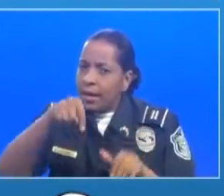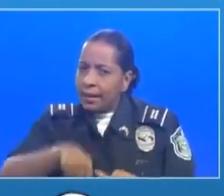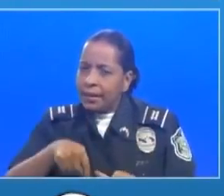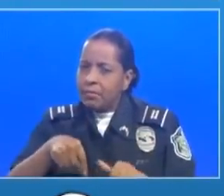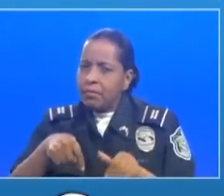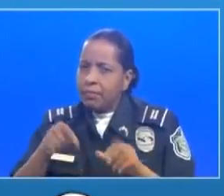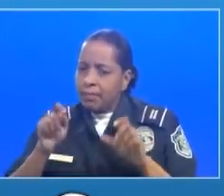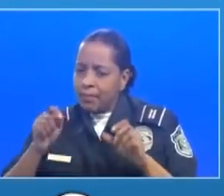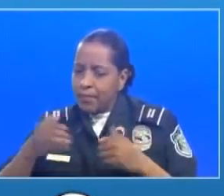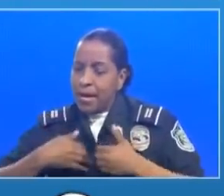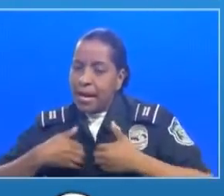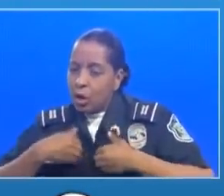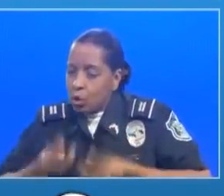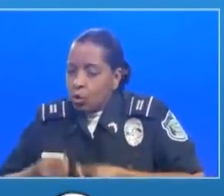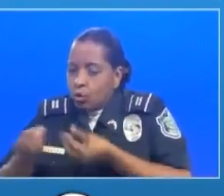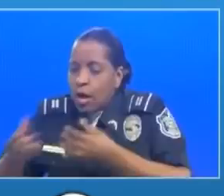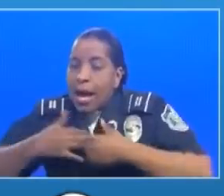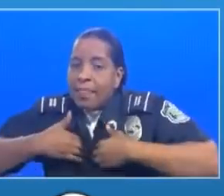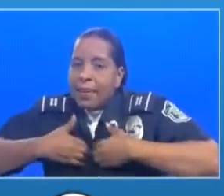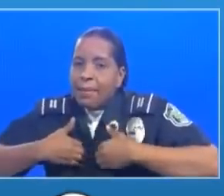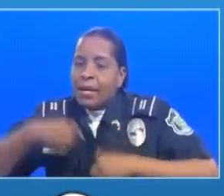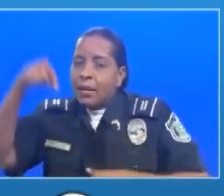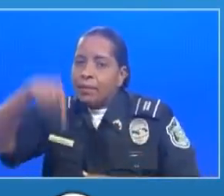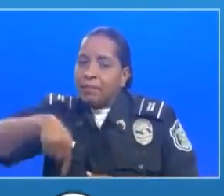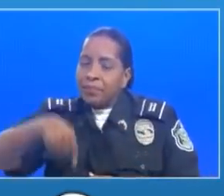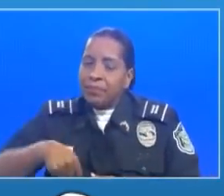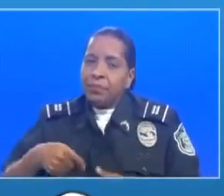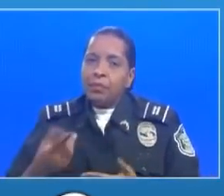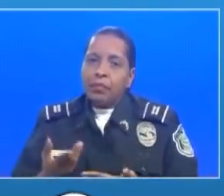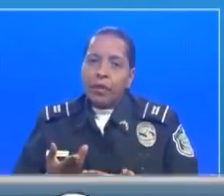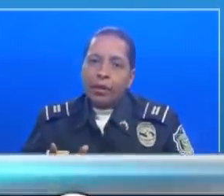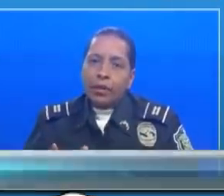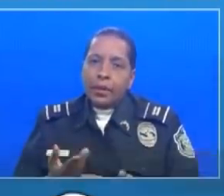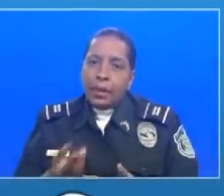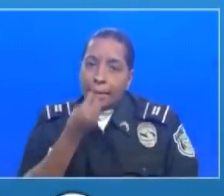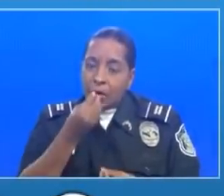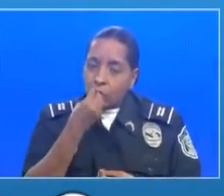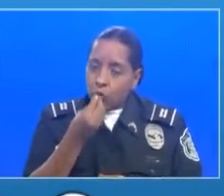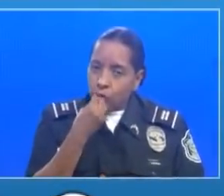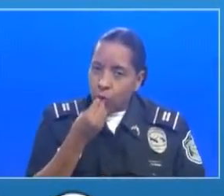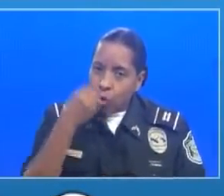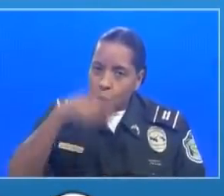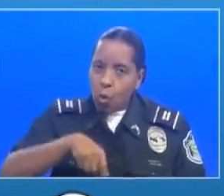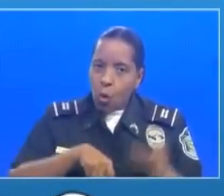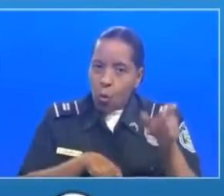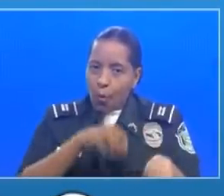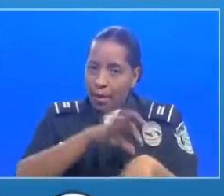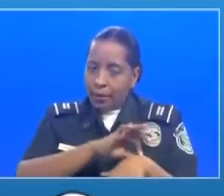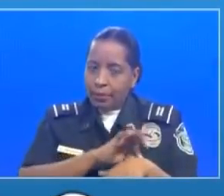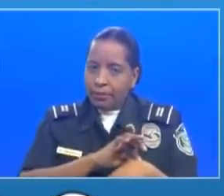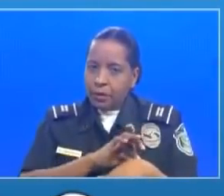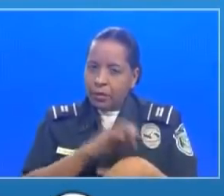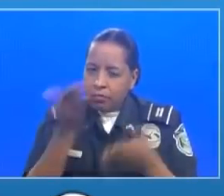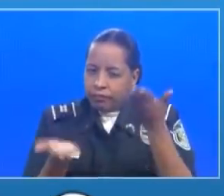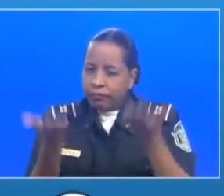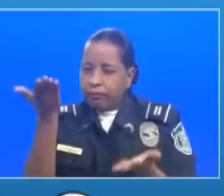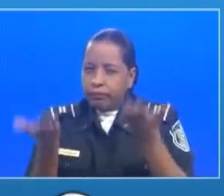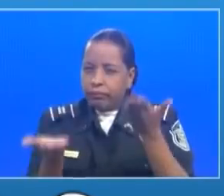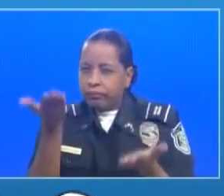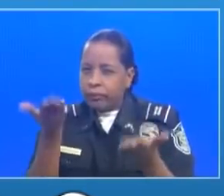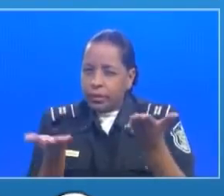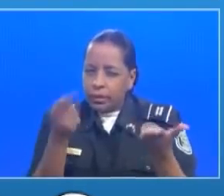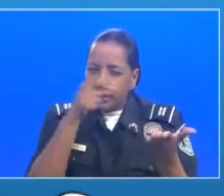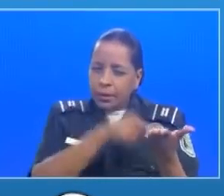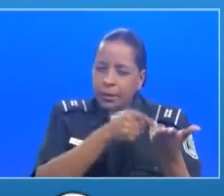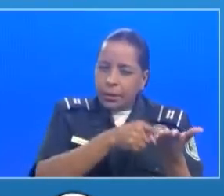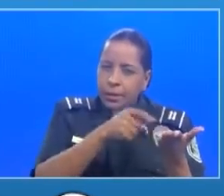animal y el que producimos en Panamá es para consumo humano lo que se busca es un balance para que el que